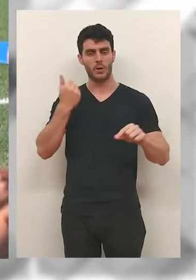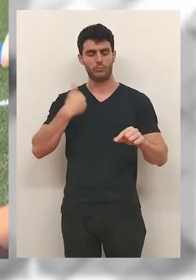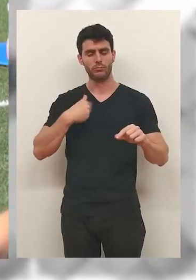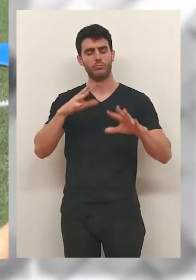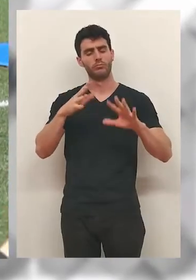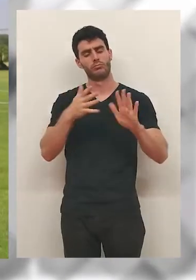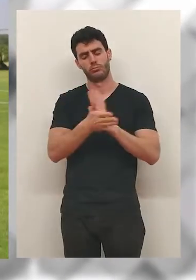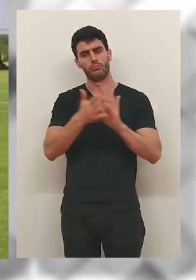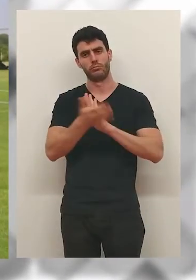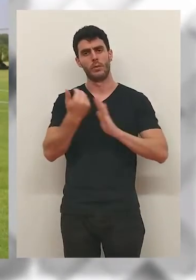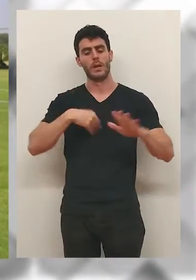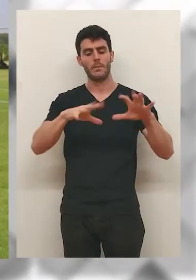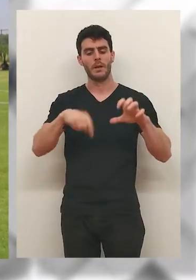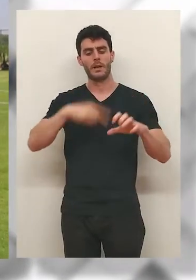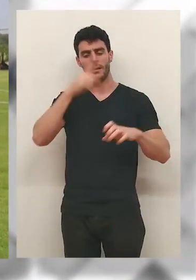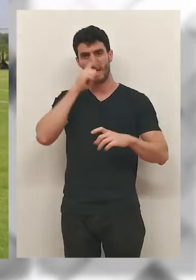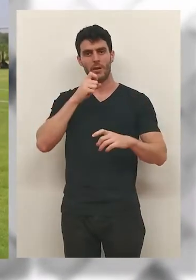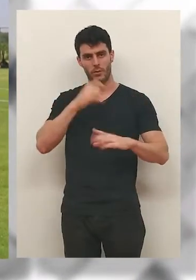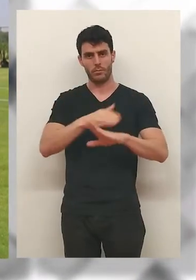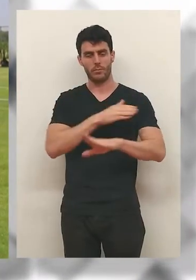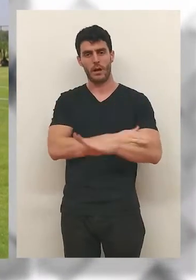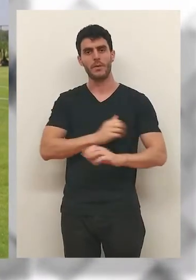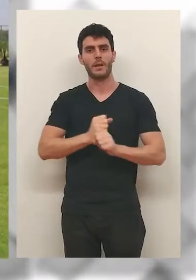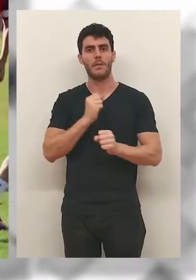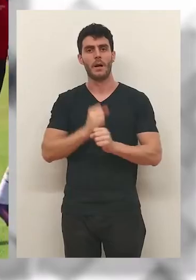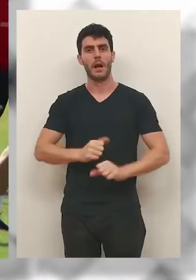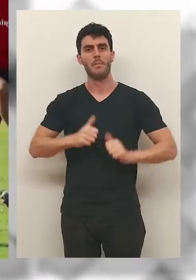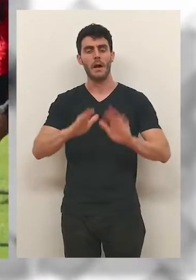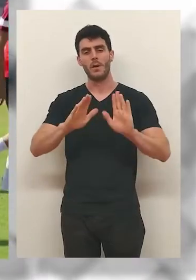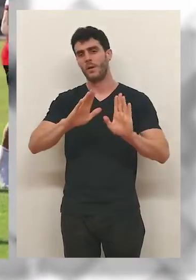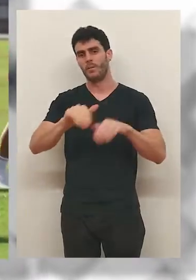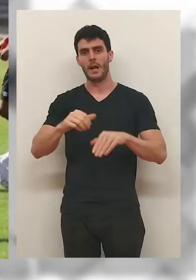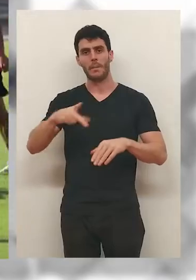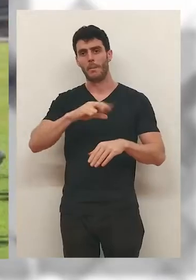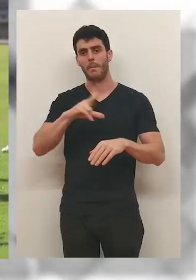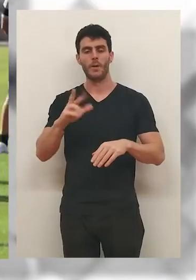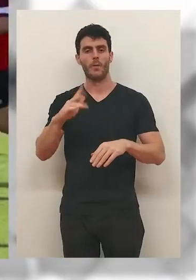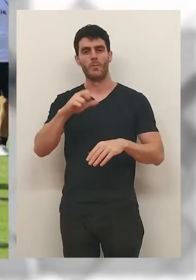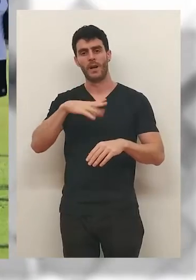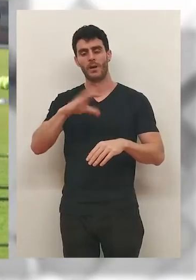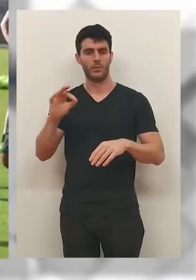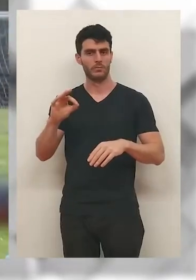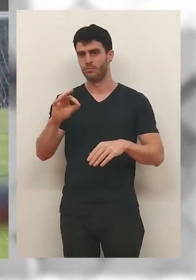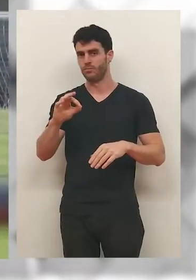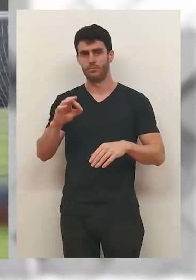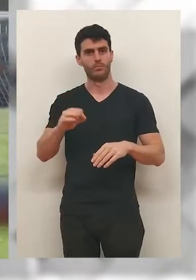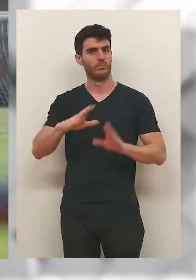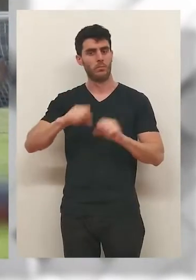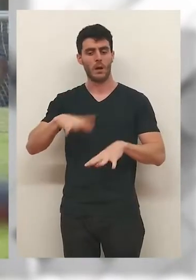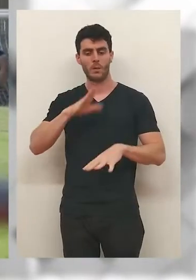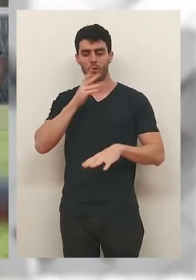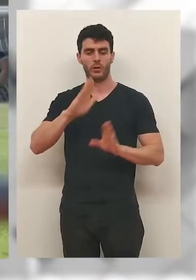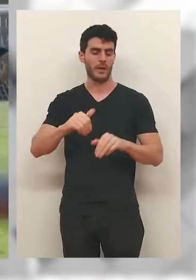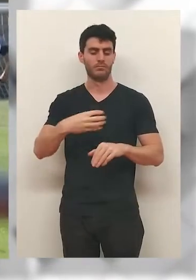Parecía que la lección estaba aprendida y que este año el equipo Blanquirrojo comenzaría a trabajar antes, pero la salida de Manu Franco